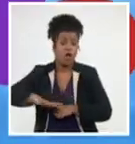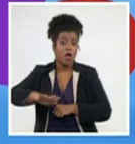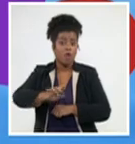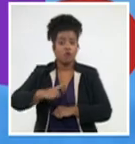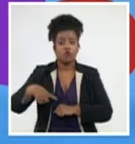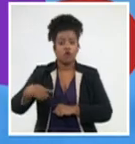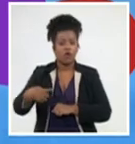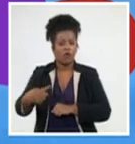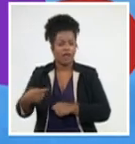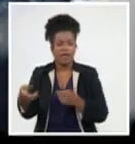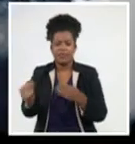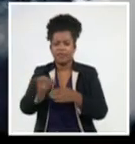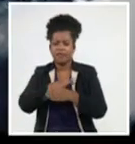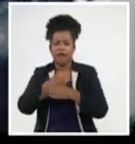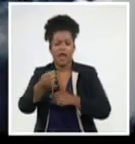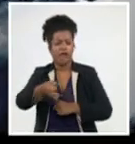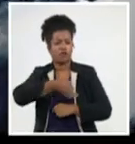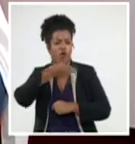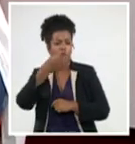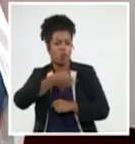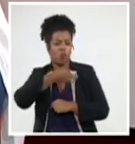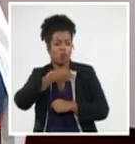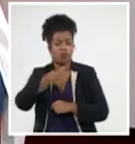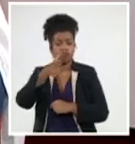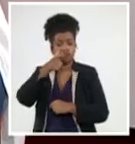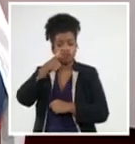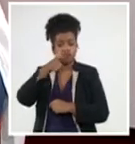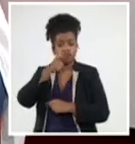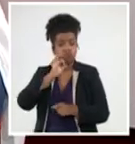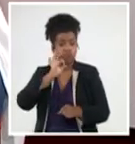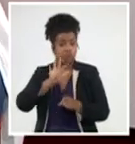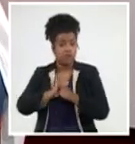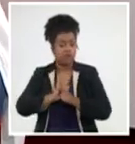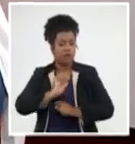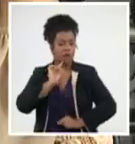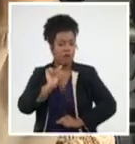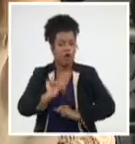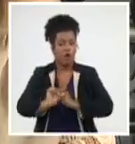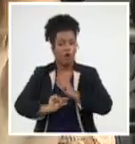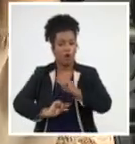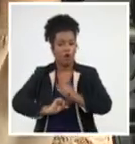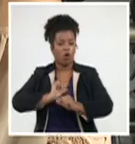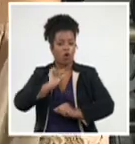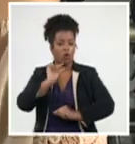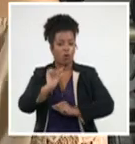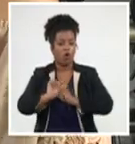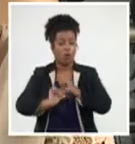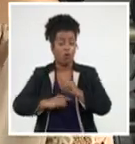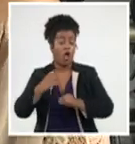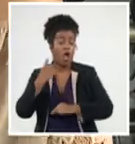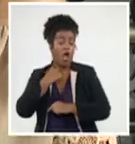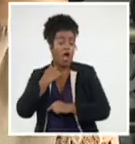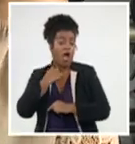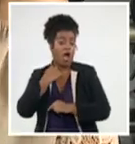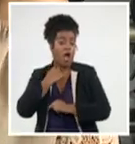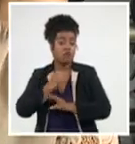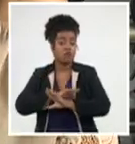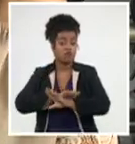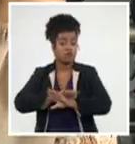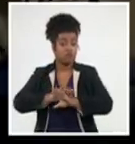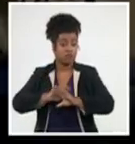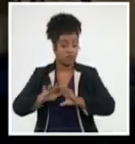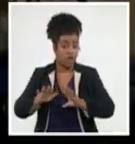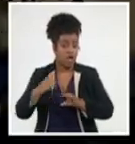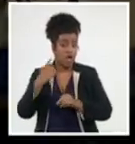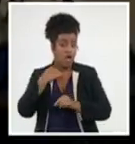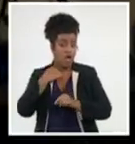un poquito y curioseando estos primeros pasos porque montó hace poco tiempo en el tren de los años aunque ya se consagra y